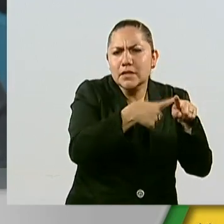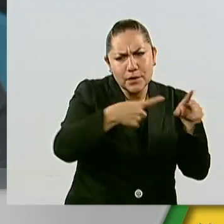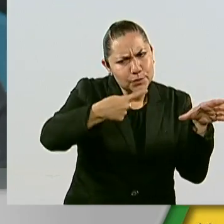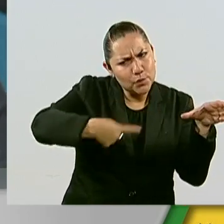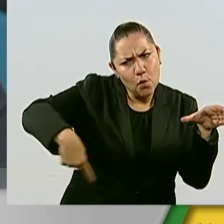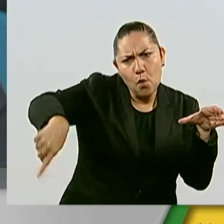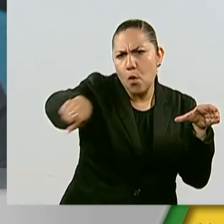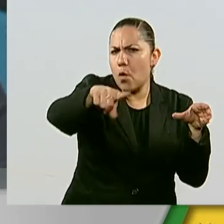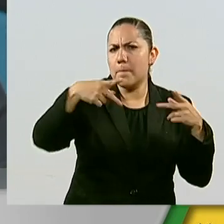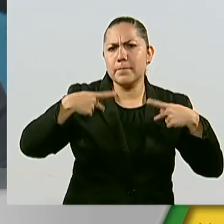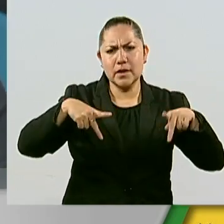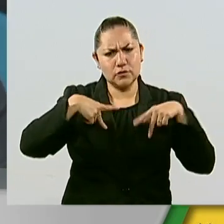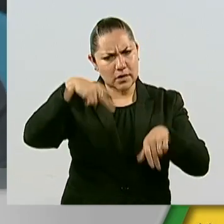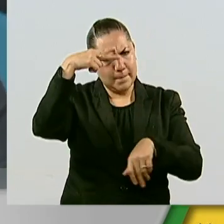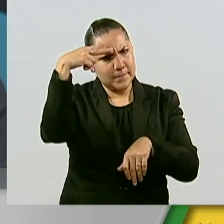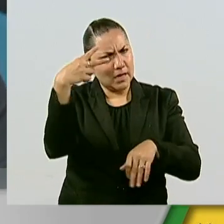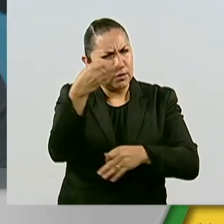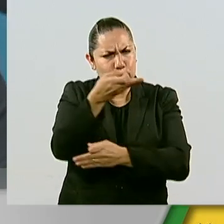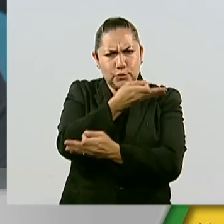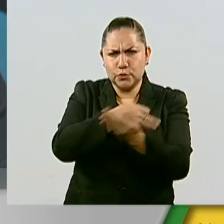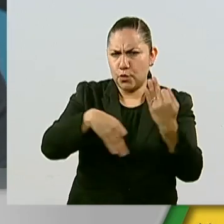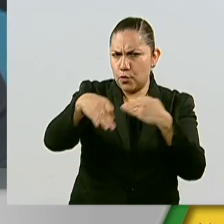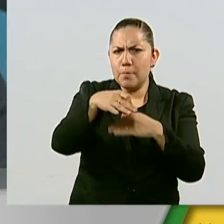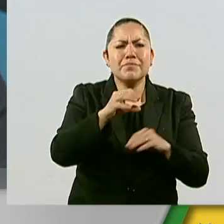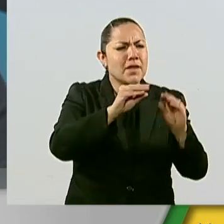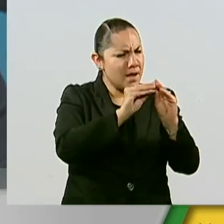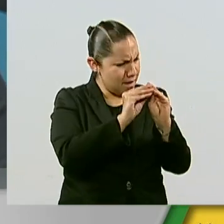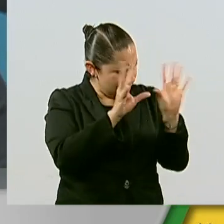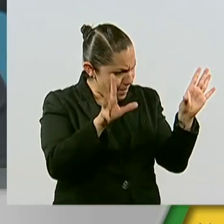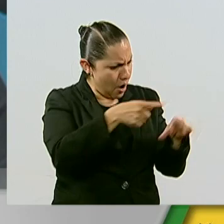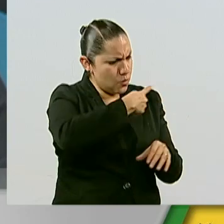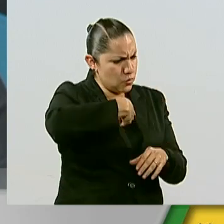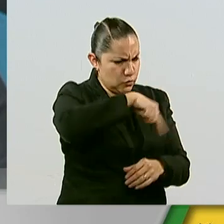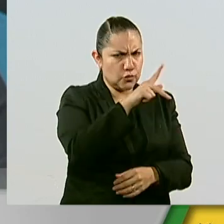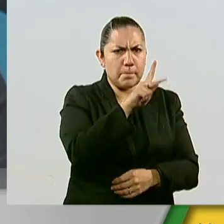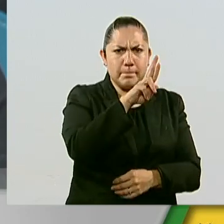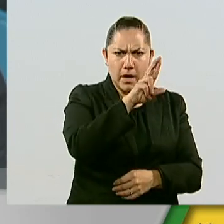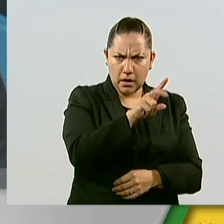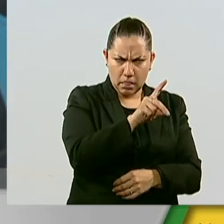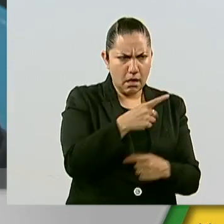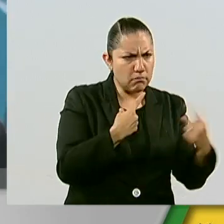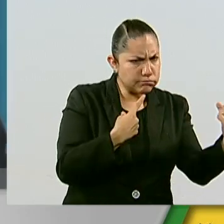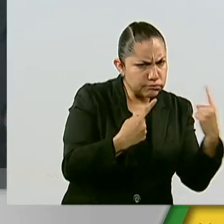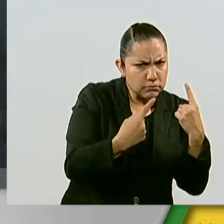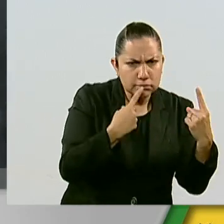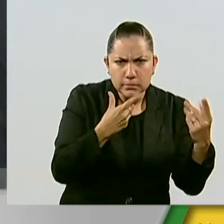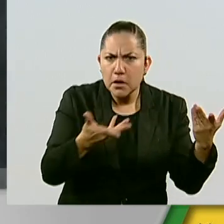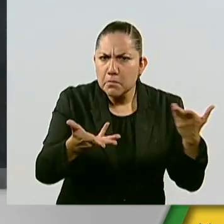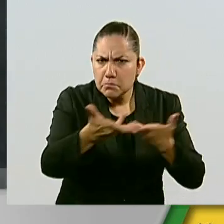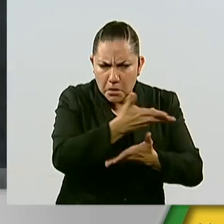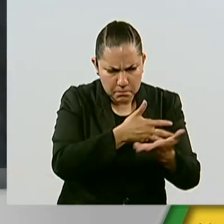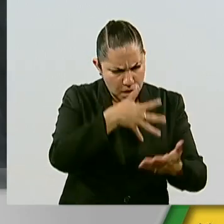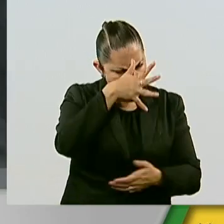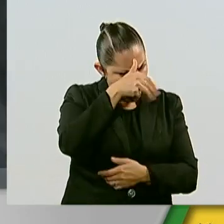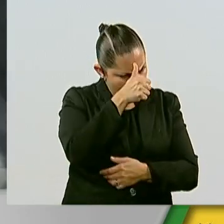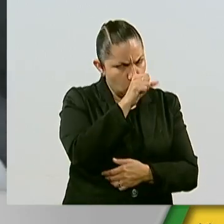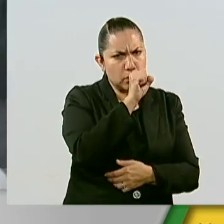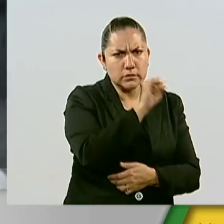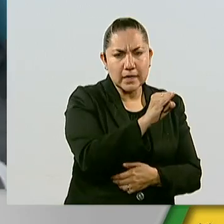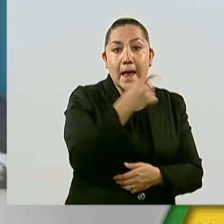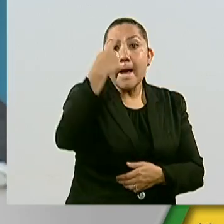parlamentario del PRD se encuentra abierto a la discusión, a un debate que no sea de narrativas, sino de